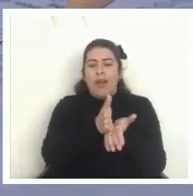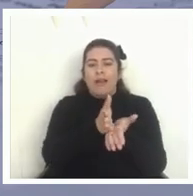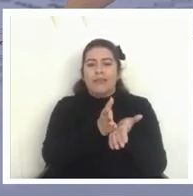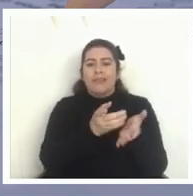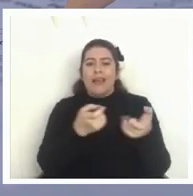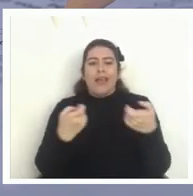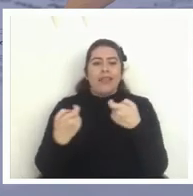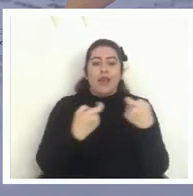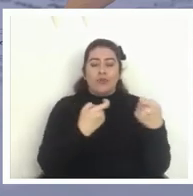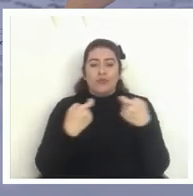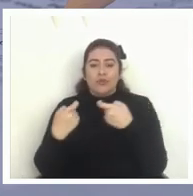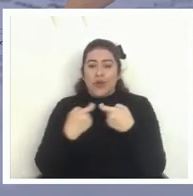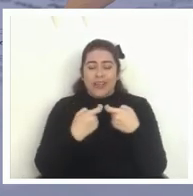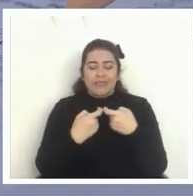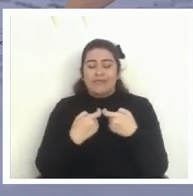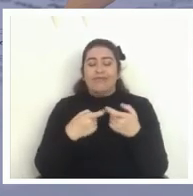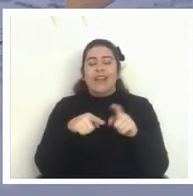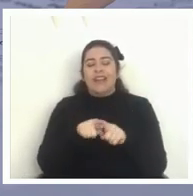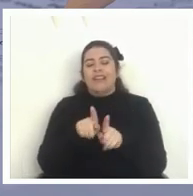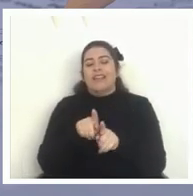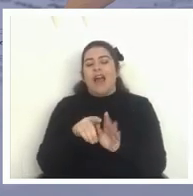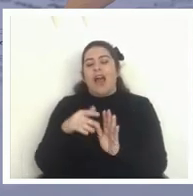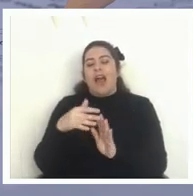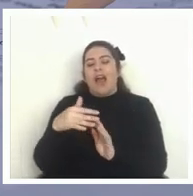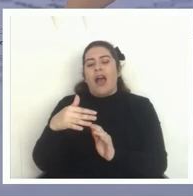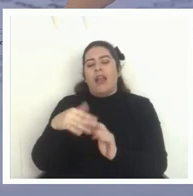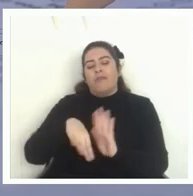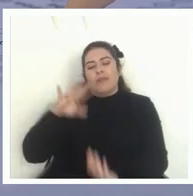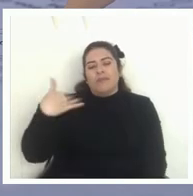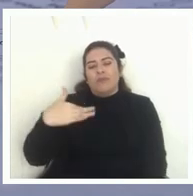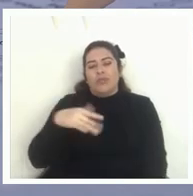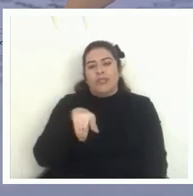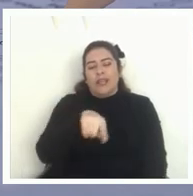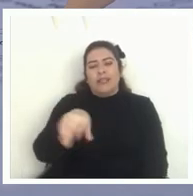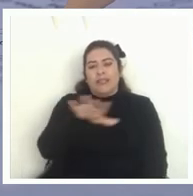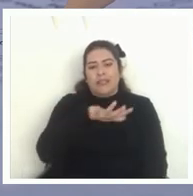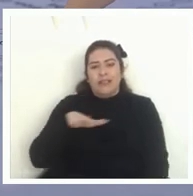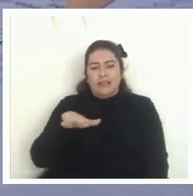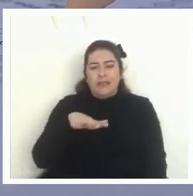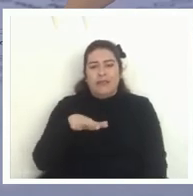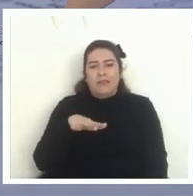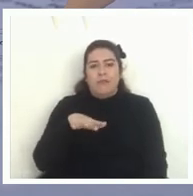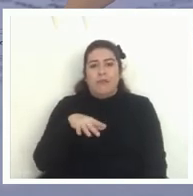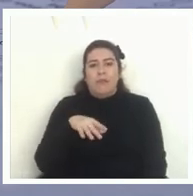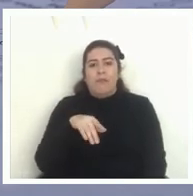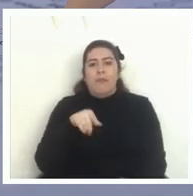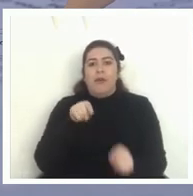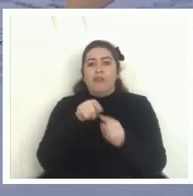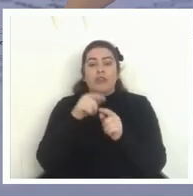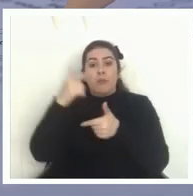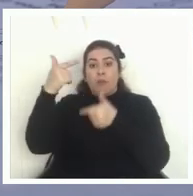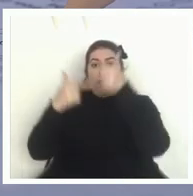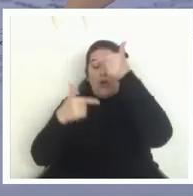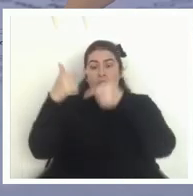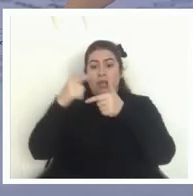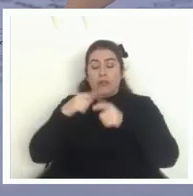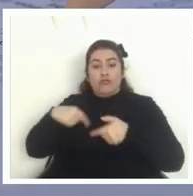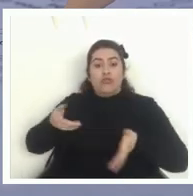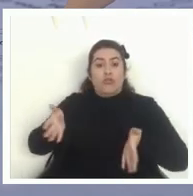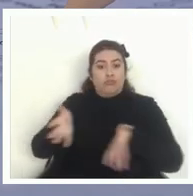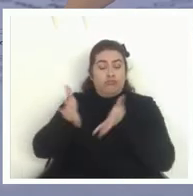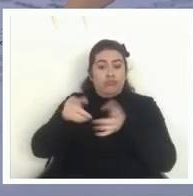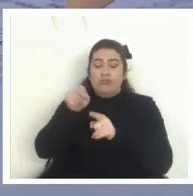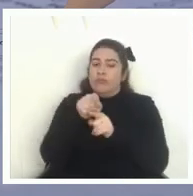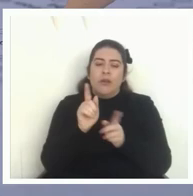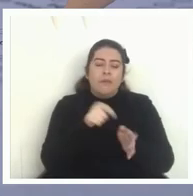parte de algo mucho más general y más grande que la misma política que nosotros impulsamos y tiene que ver con